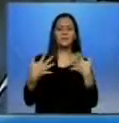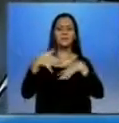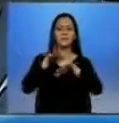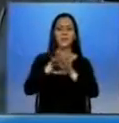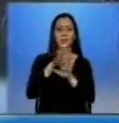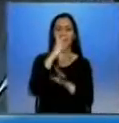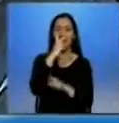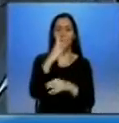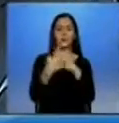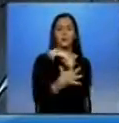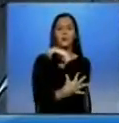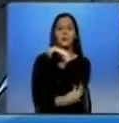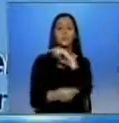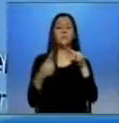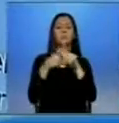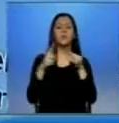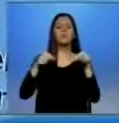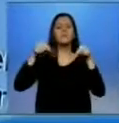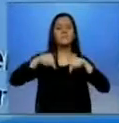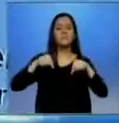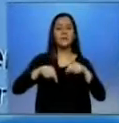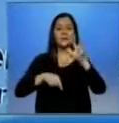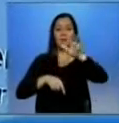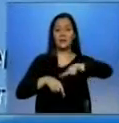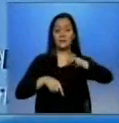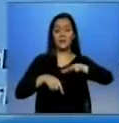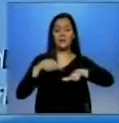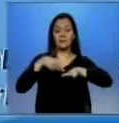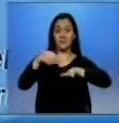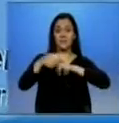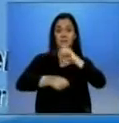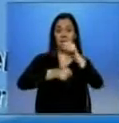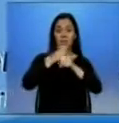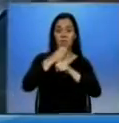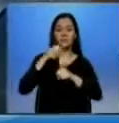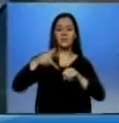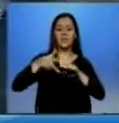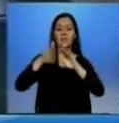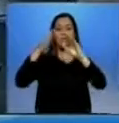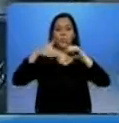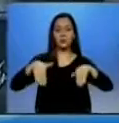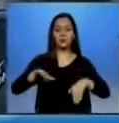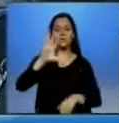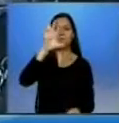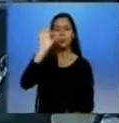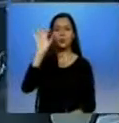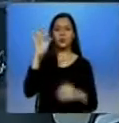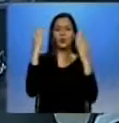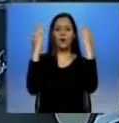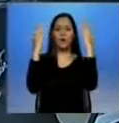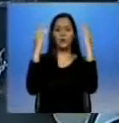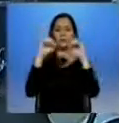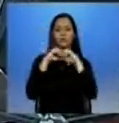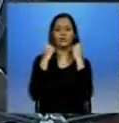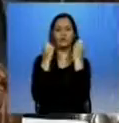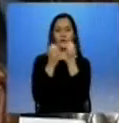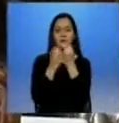índice de pobreza. En el primer semestre del año se espera inaugurar al menos 50 obras para el sector social.